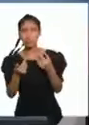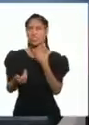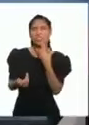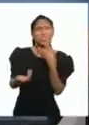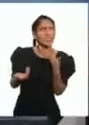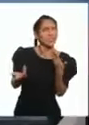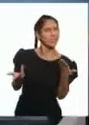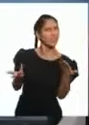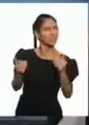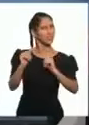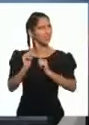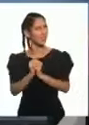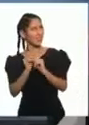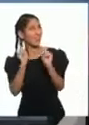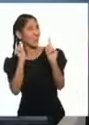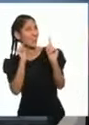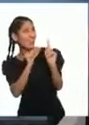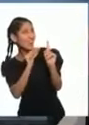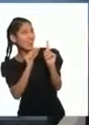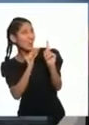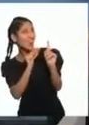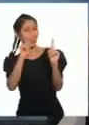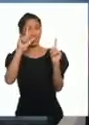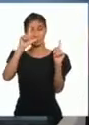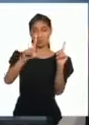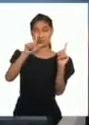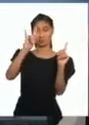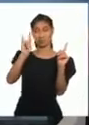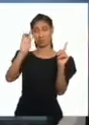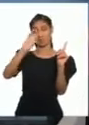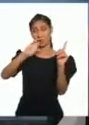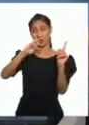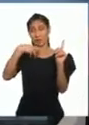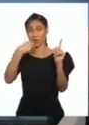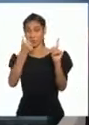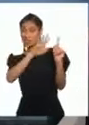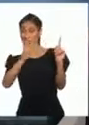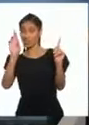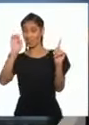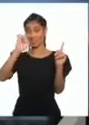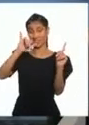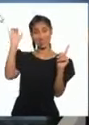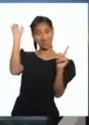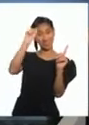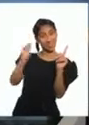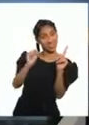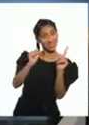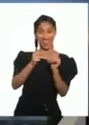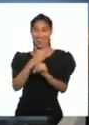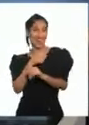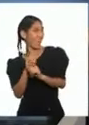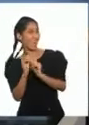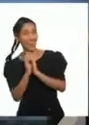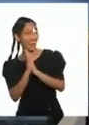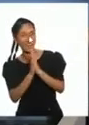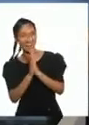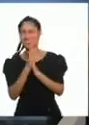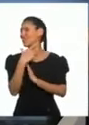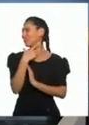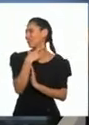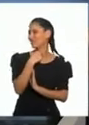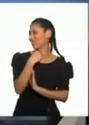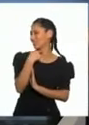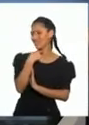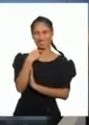¡Es Lucha Reyes! ¡Me encantan